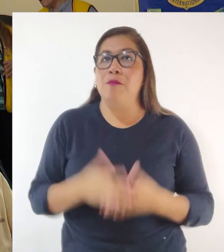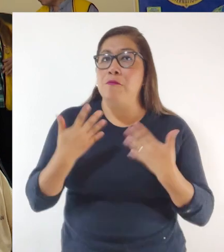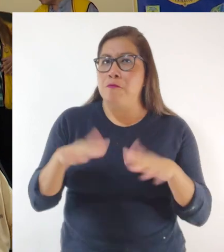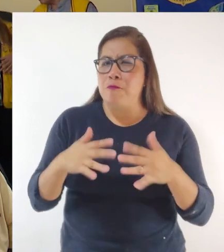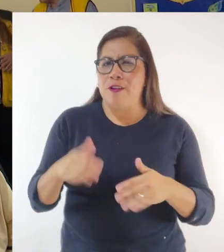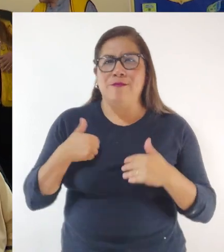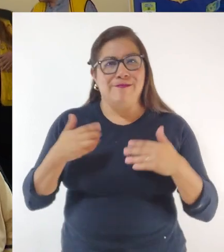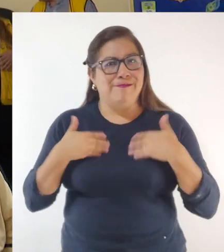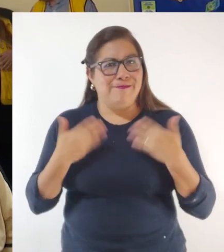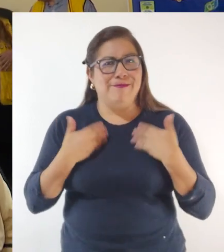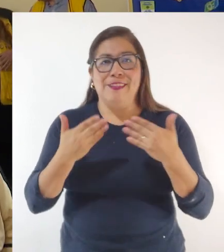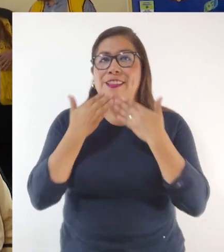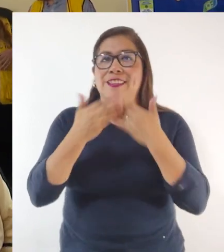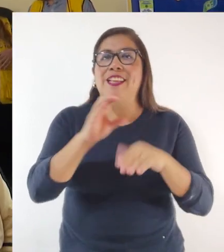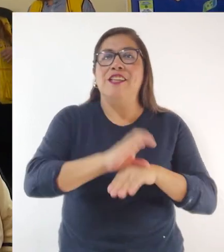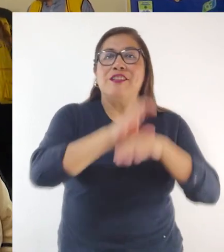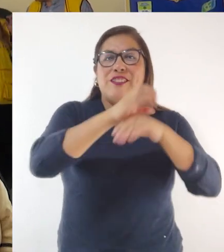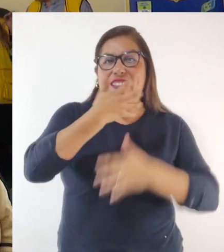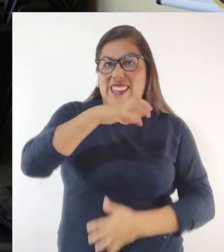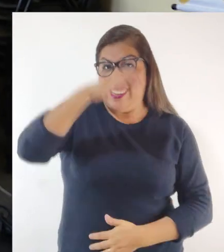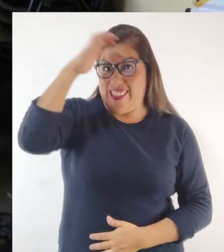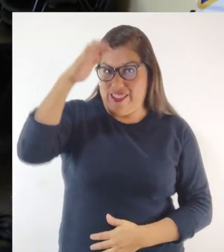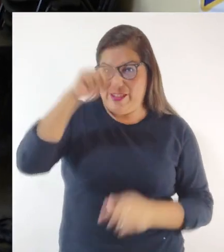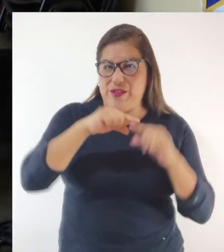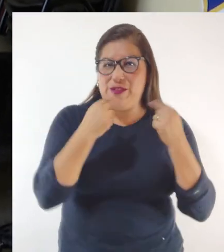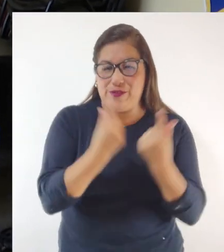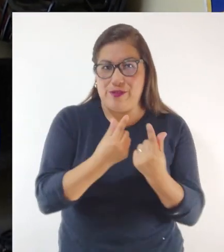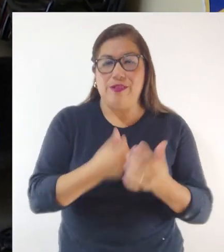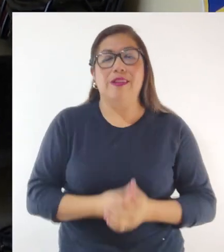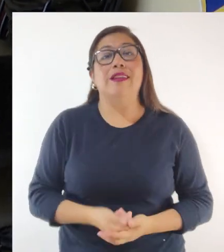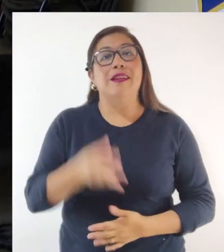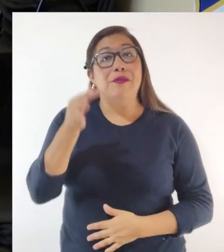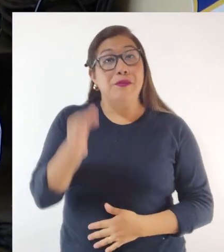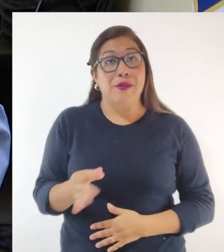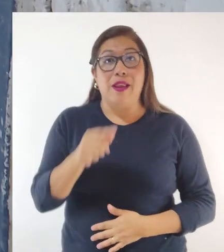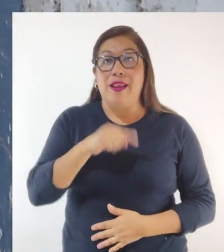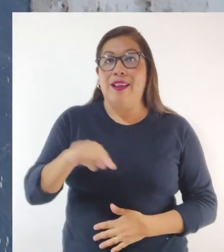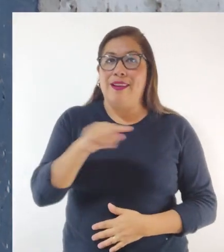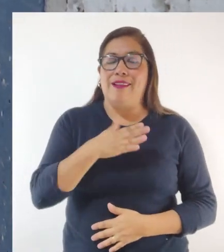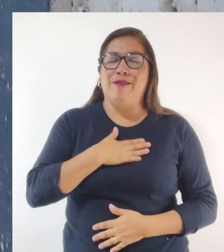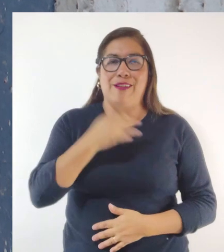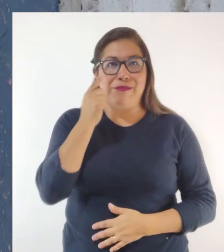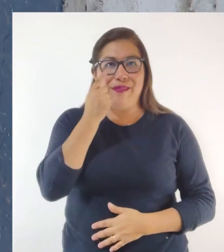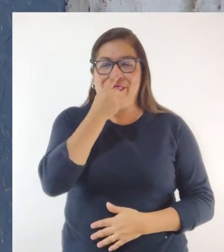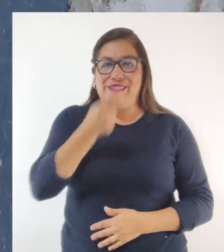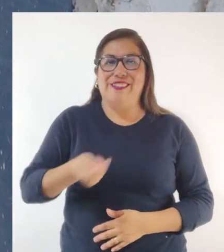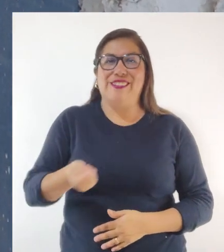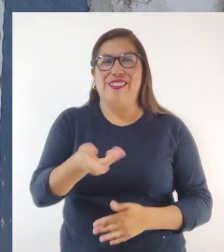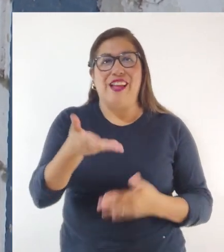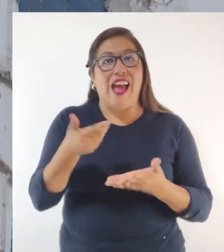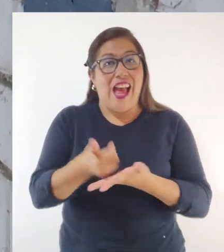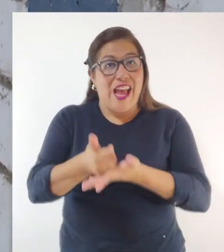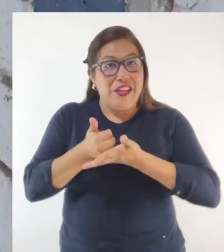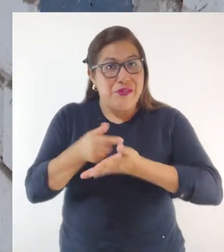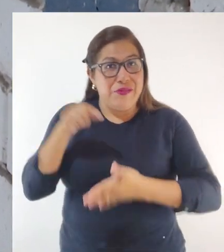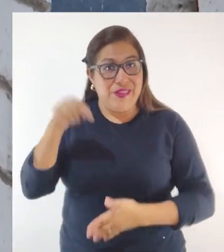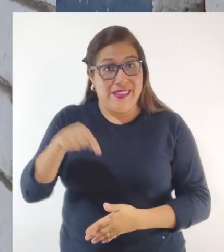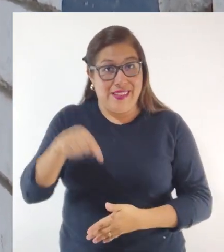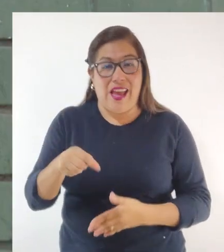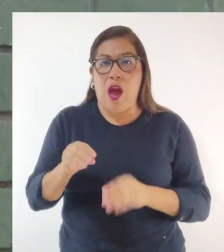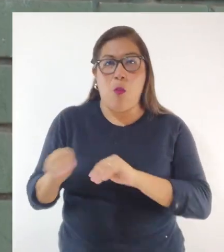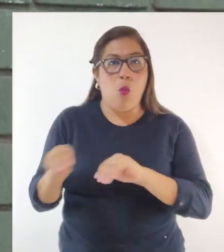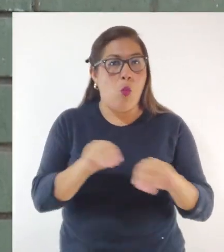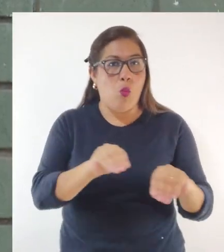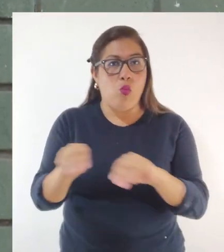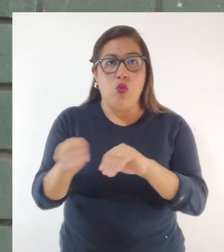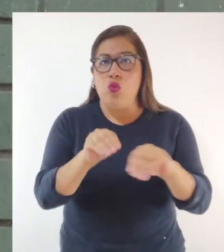muy contento y muy agradecido al Club de Leones porque la verdad que estos son mis ojos. Con esto me